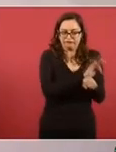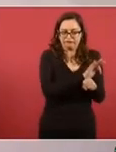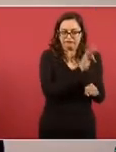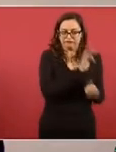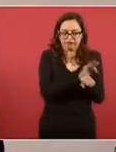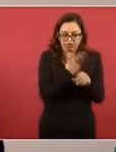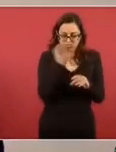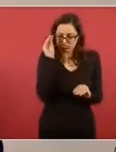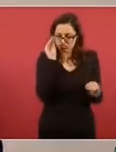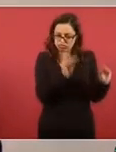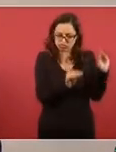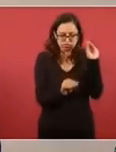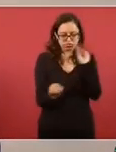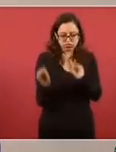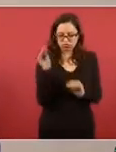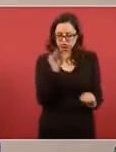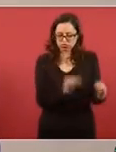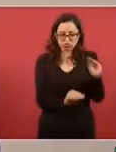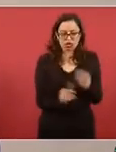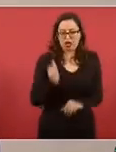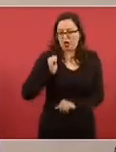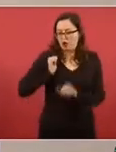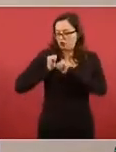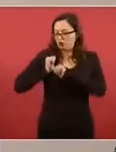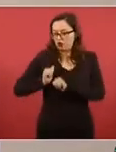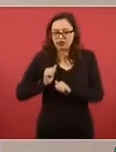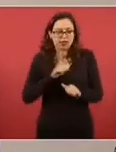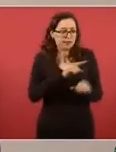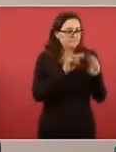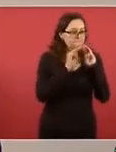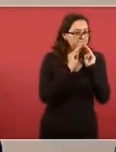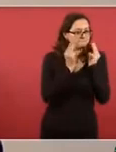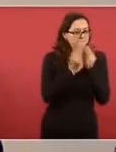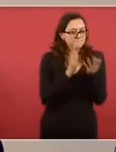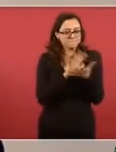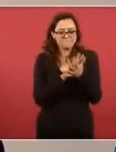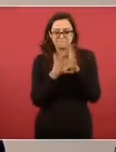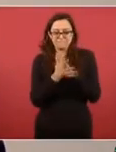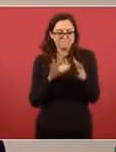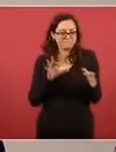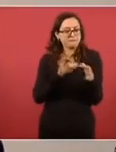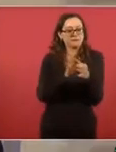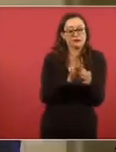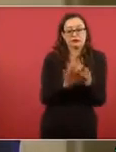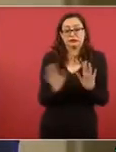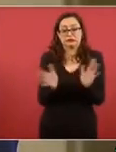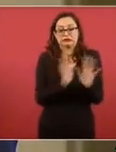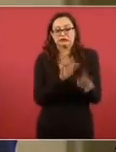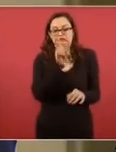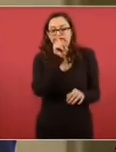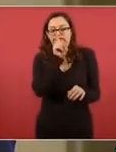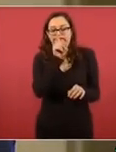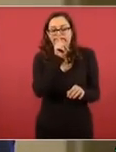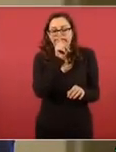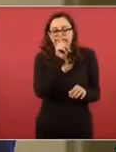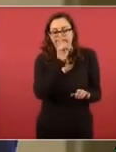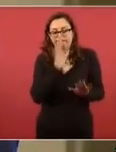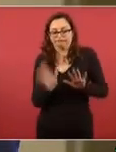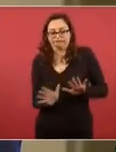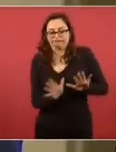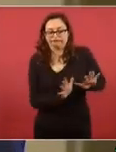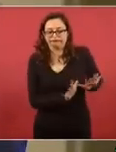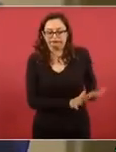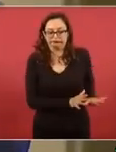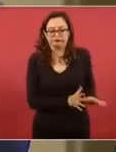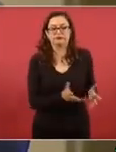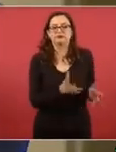y autoridades responsables de la Procuración de Justicia en la desaparición de los estudiantes. En